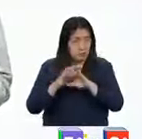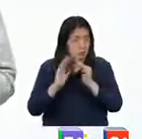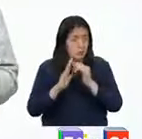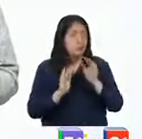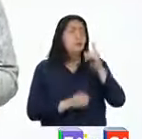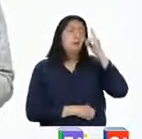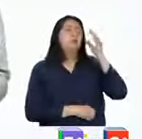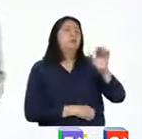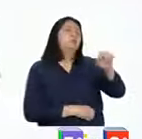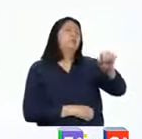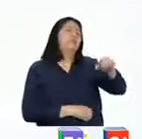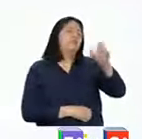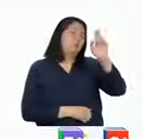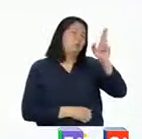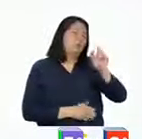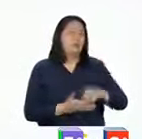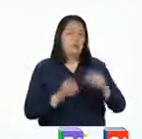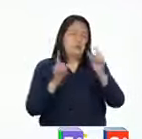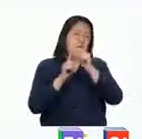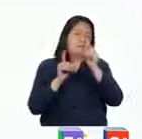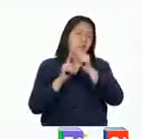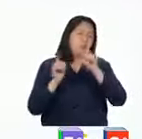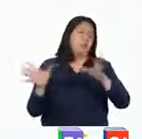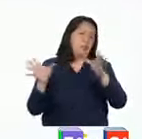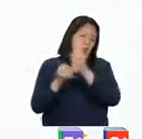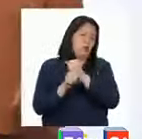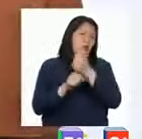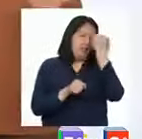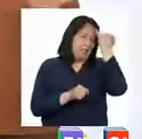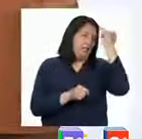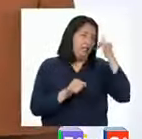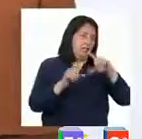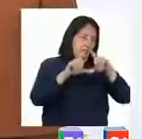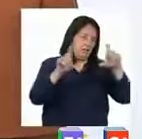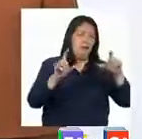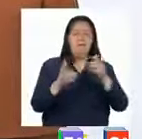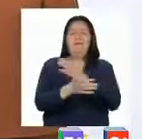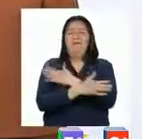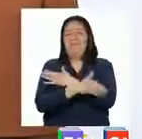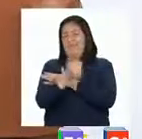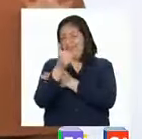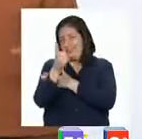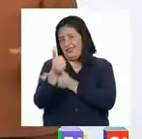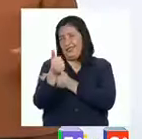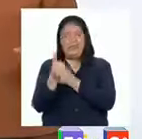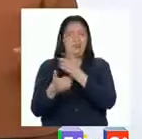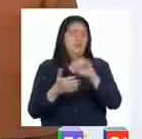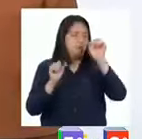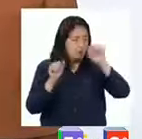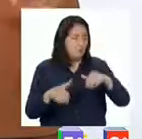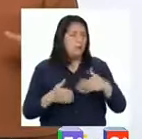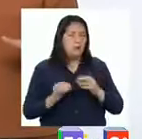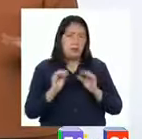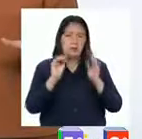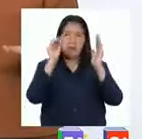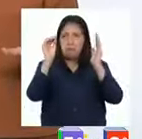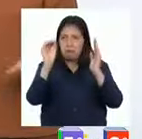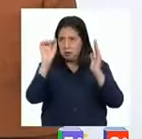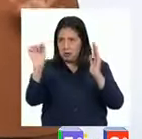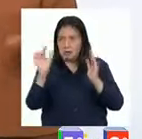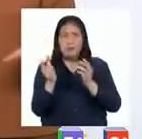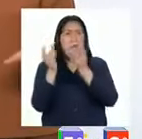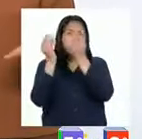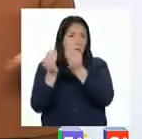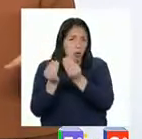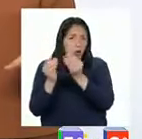Yo creo que sí, profesora, porque estas palabras resumen las ideas del párrafo. ¡Felicitaciones, Nashley! Lograste colocar en pocas